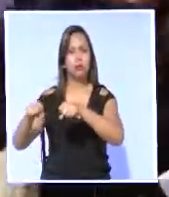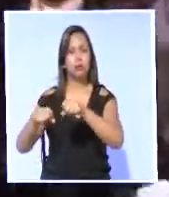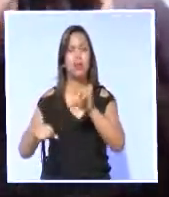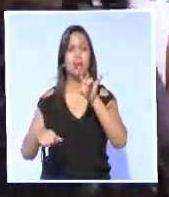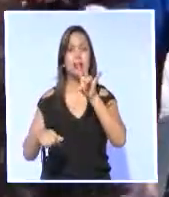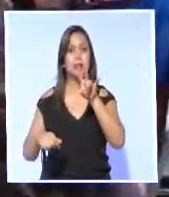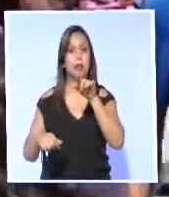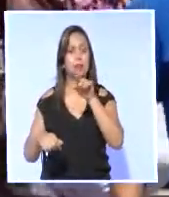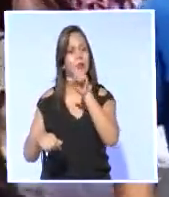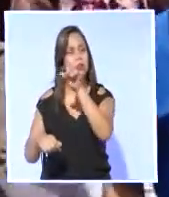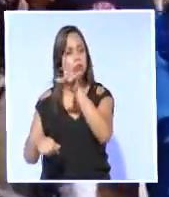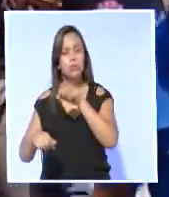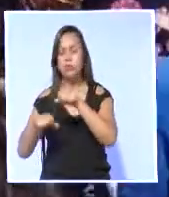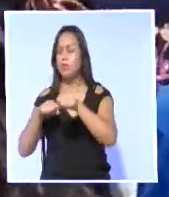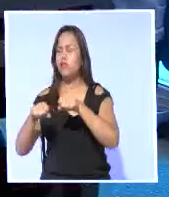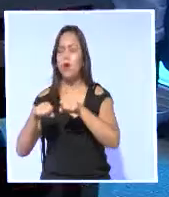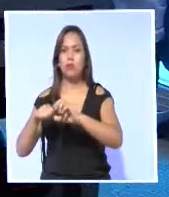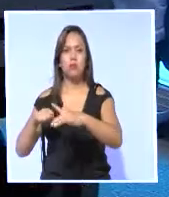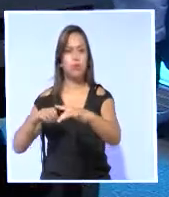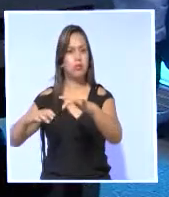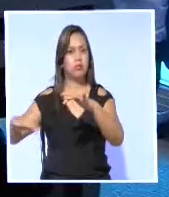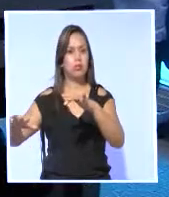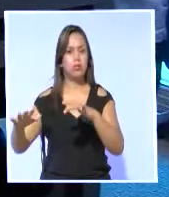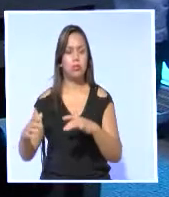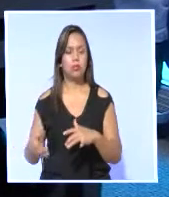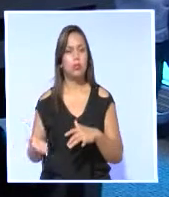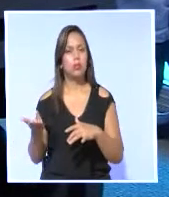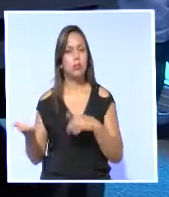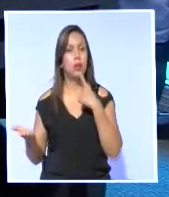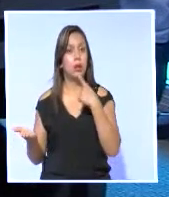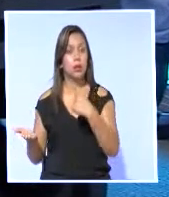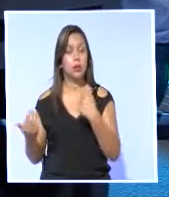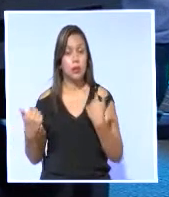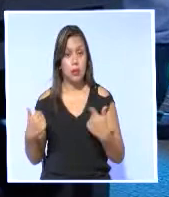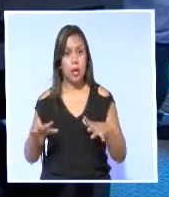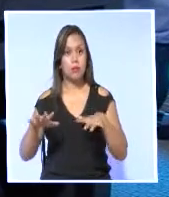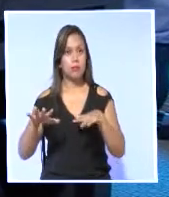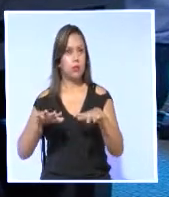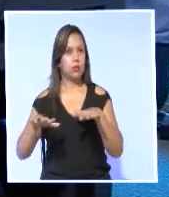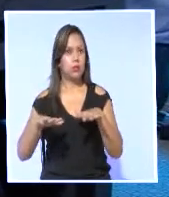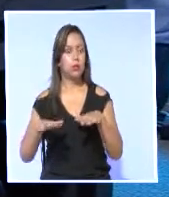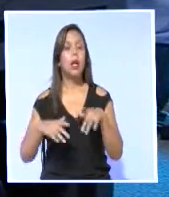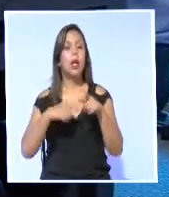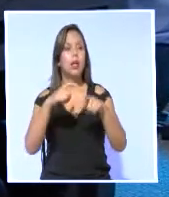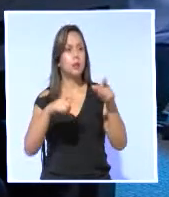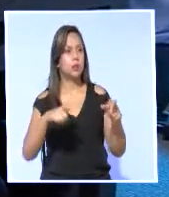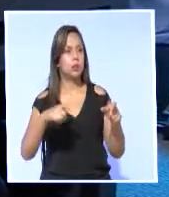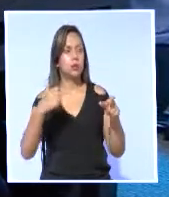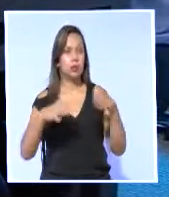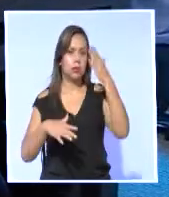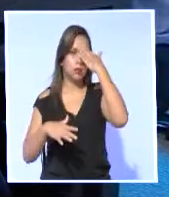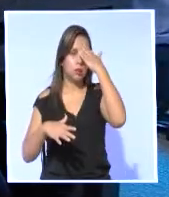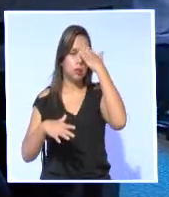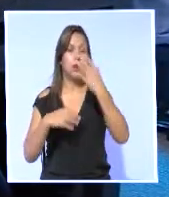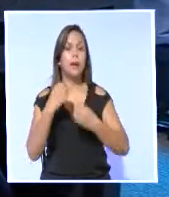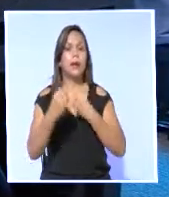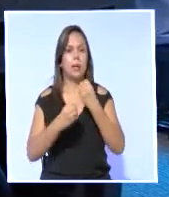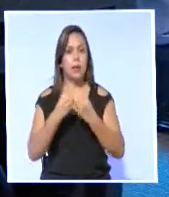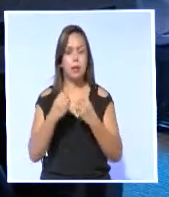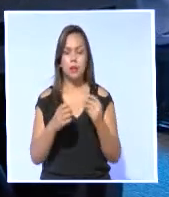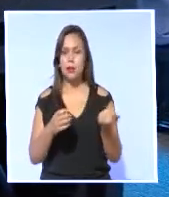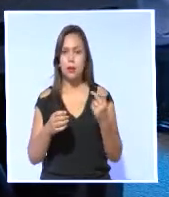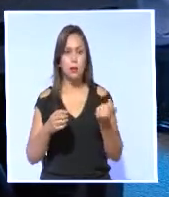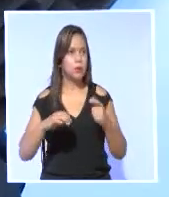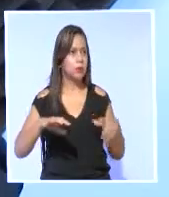como un sistema de alerta temprana. Puede avisar de que ha ocurrido un sismo y de que la gente puede tomar medidas en segundos.